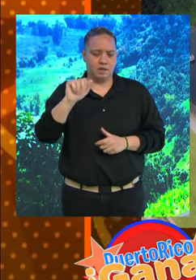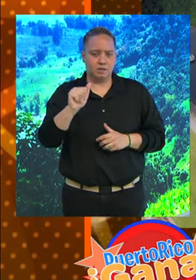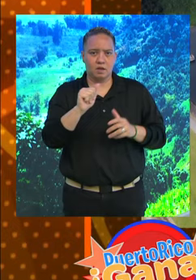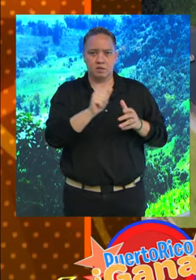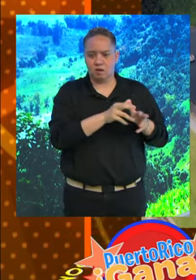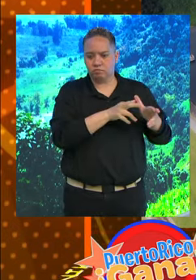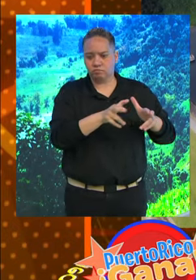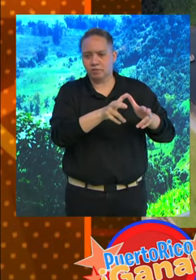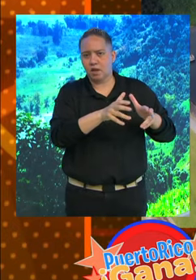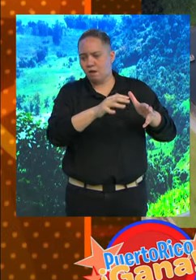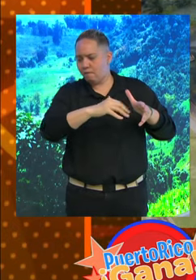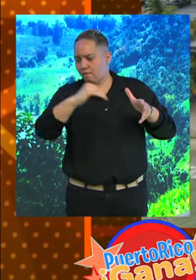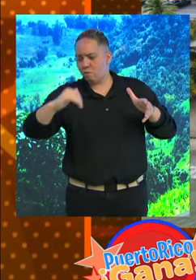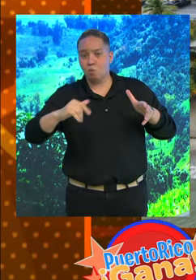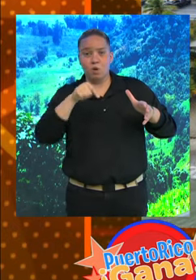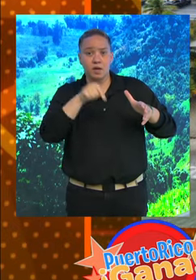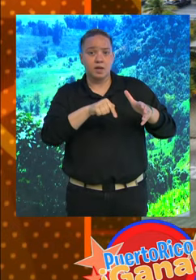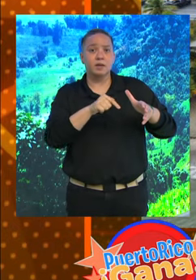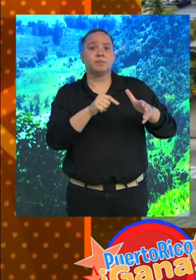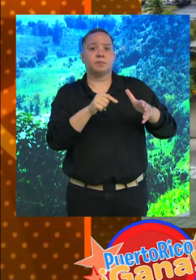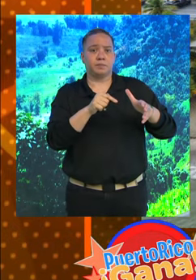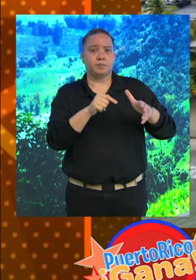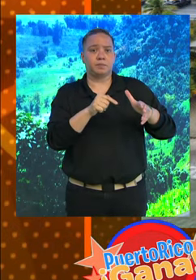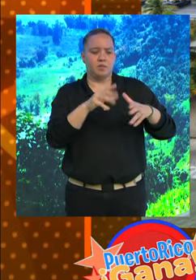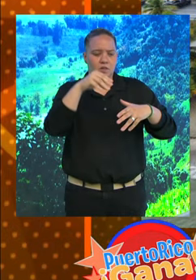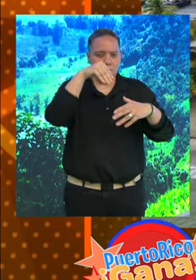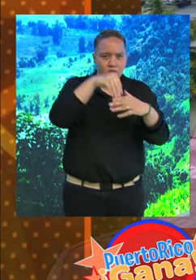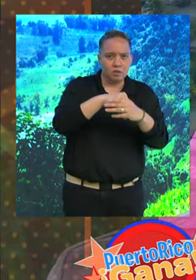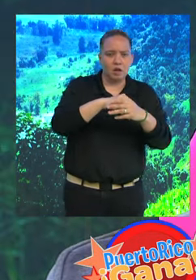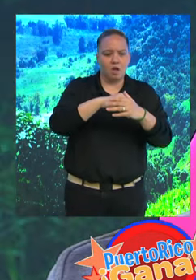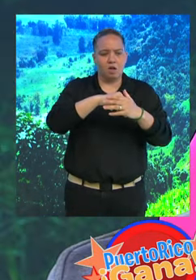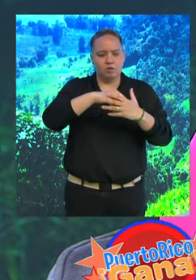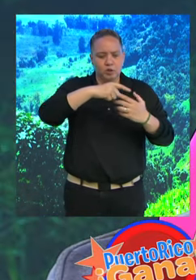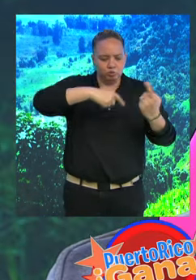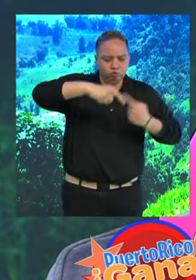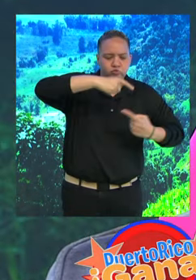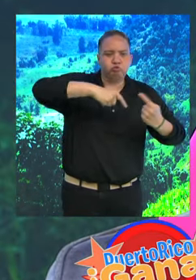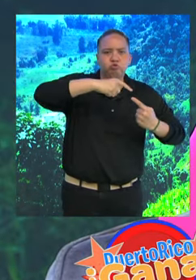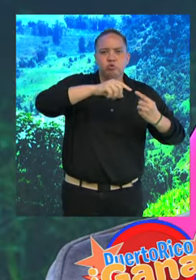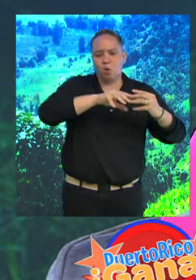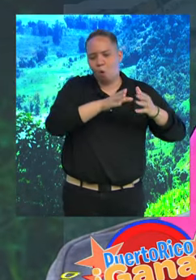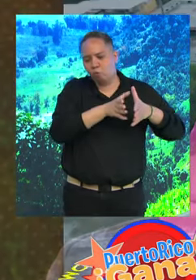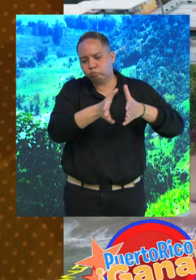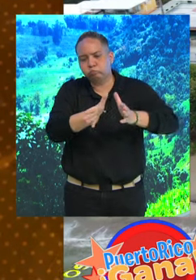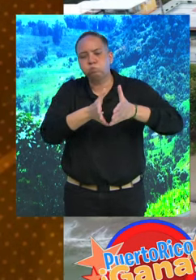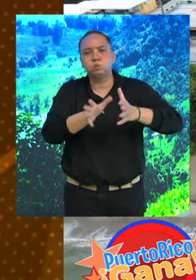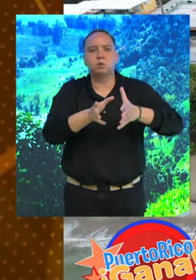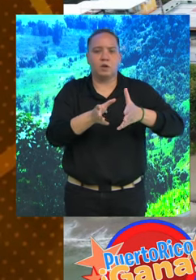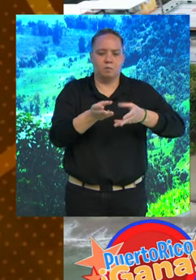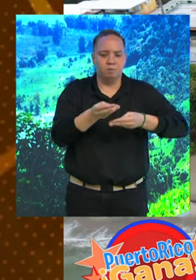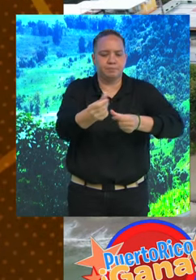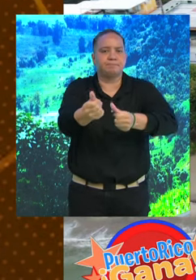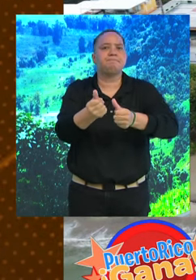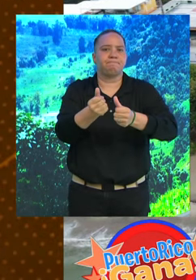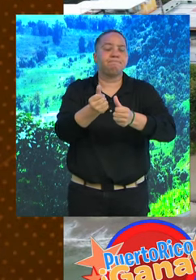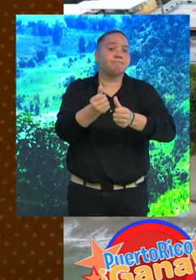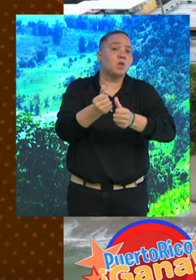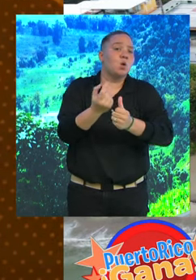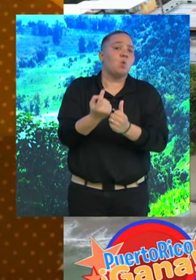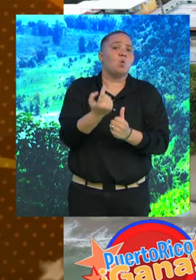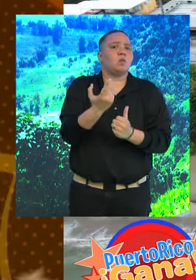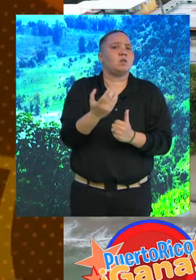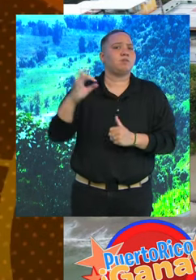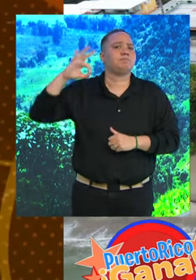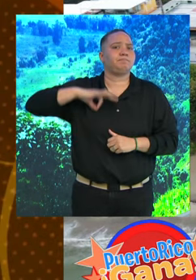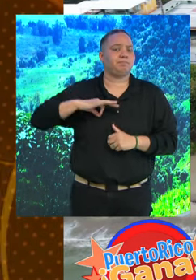del causal del río como tal, sino que tiene interno, pues turbinas, tiene drenajes para darle vida. Una de las ventajas que